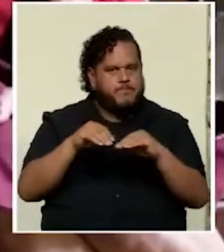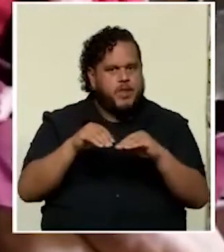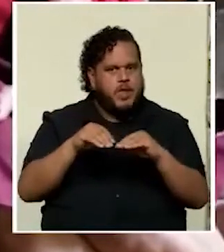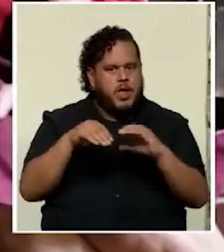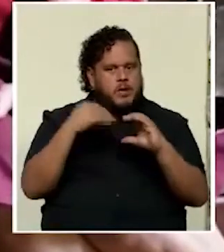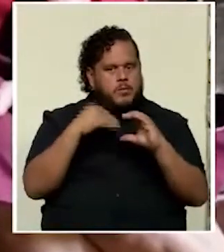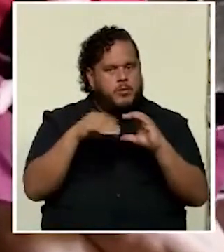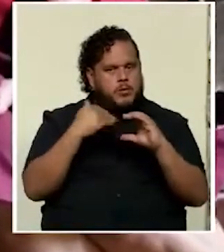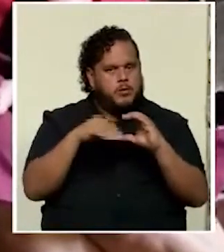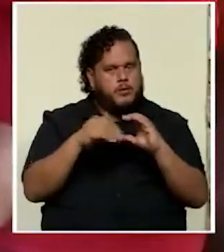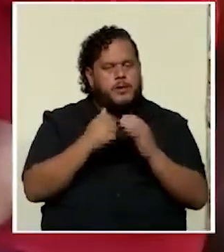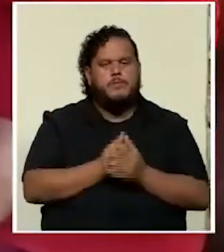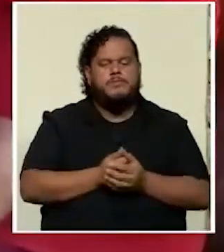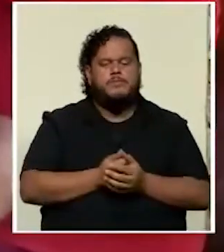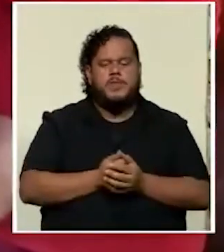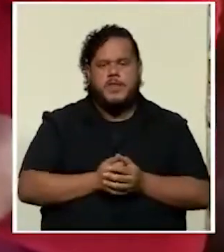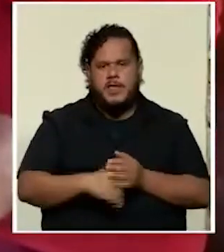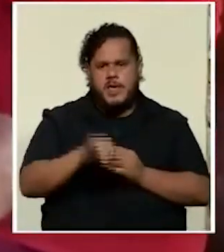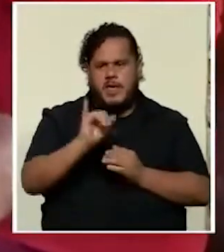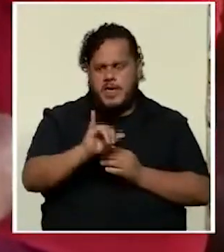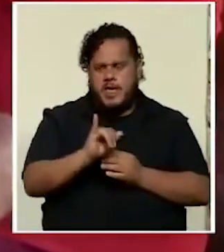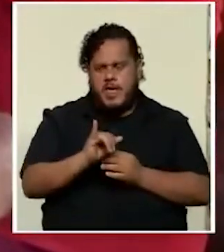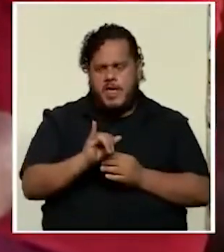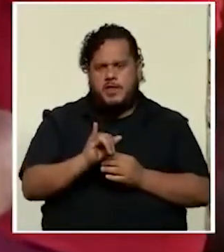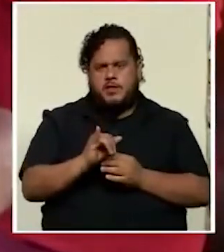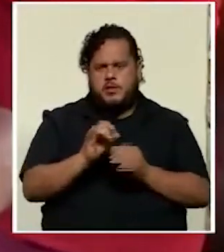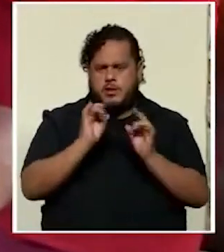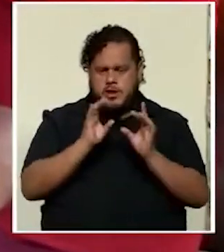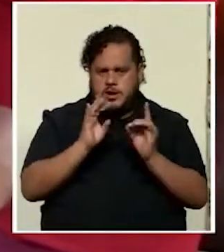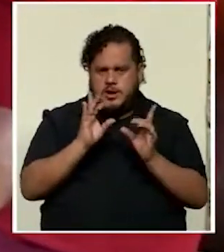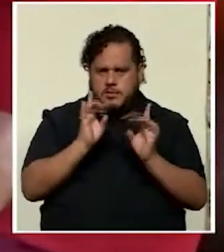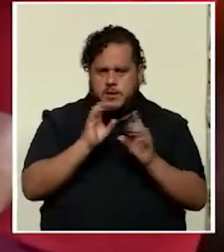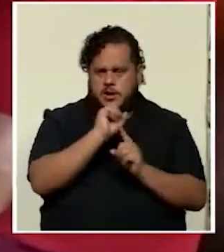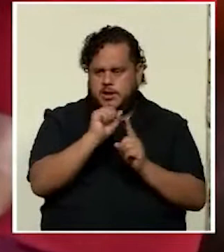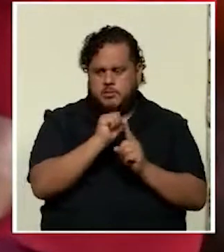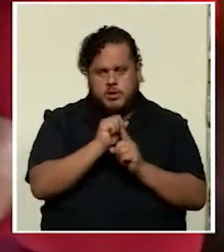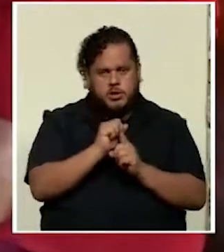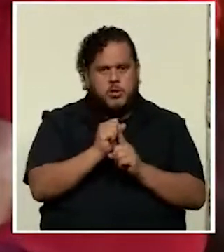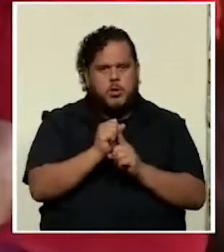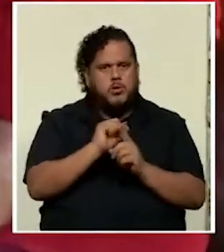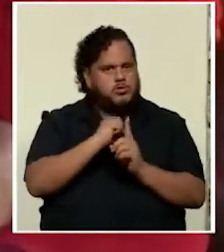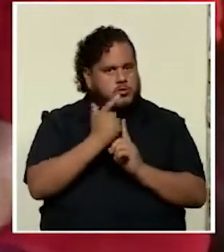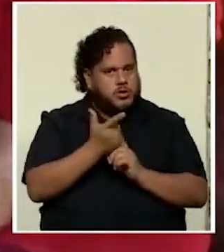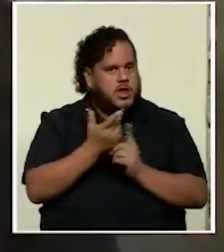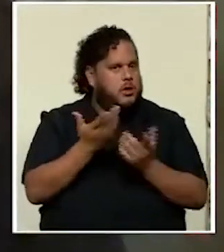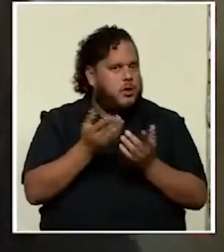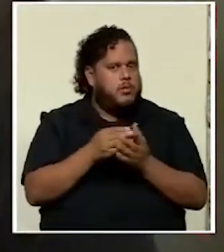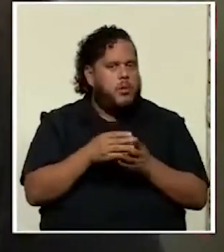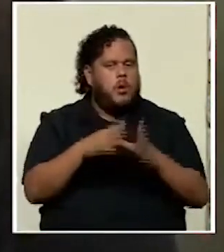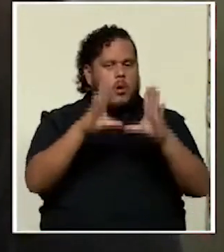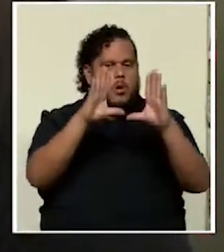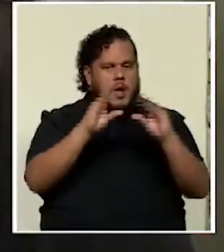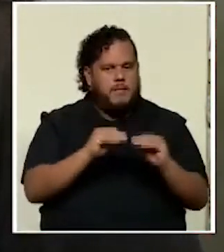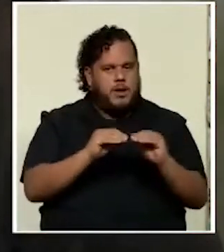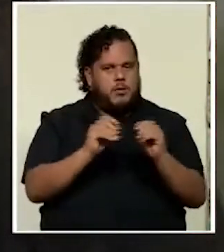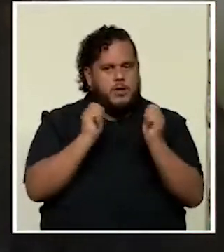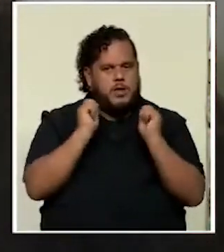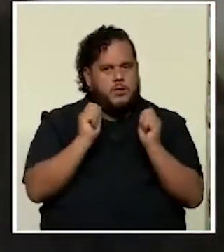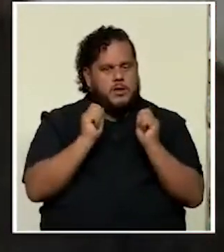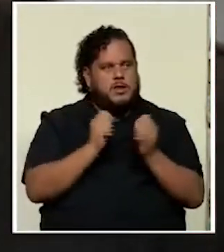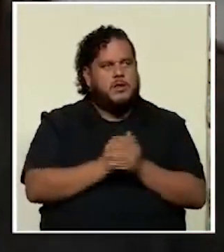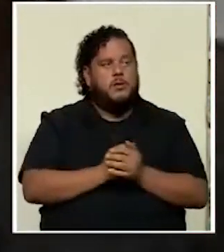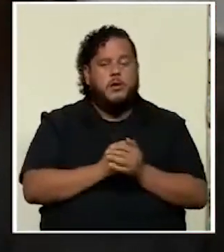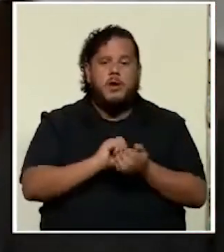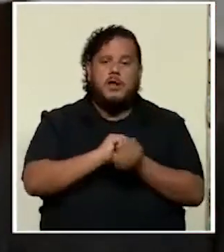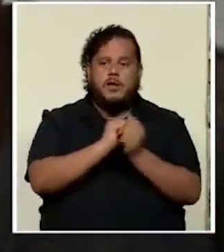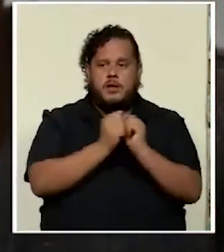electrónico. Este drama social y cultural se denominó apagón educativo, que